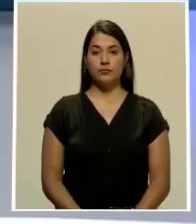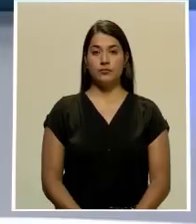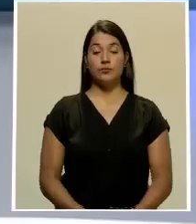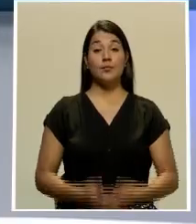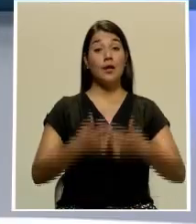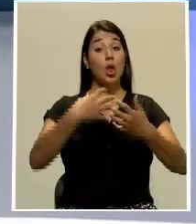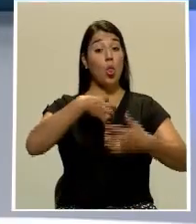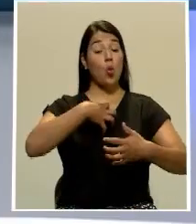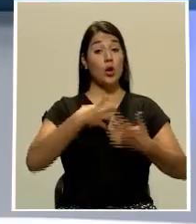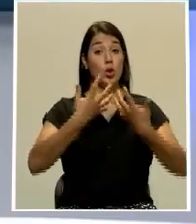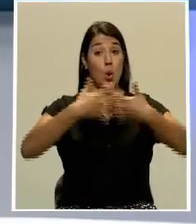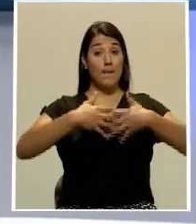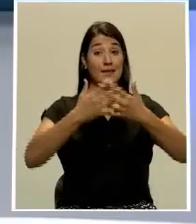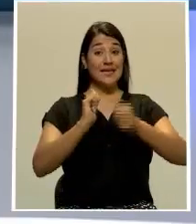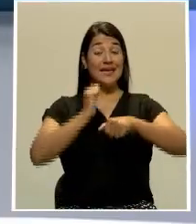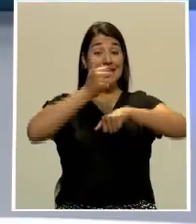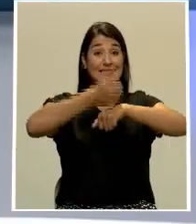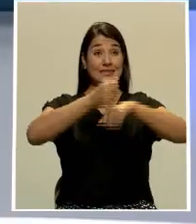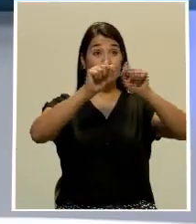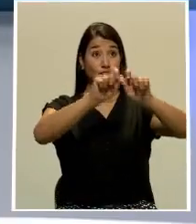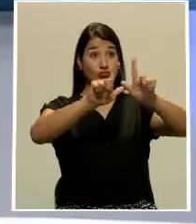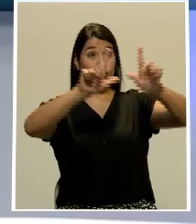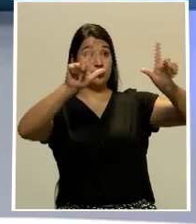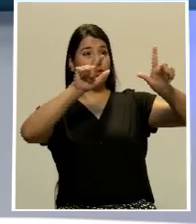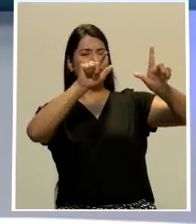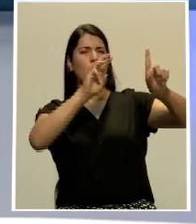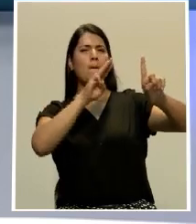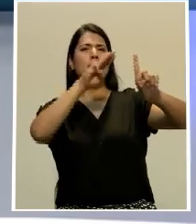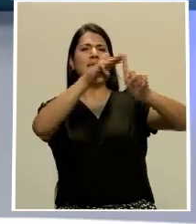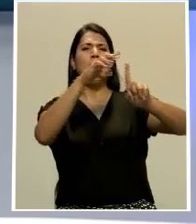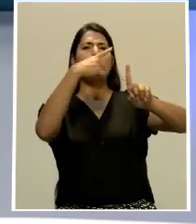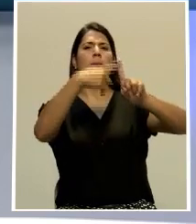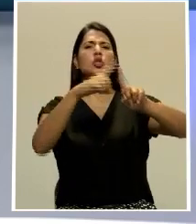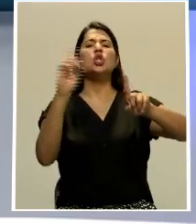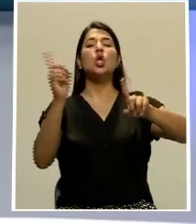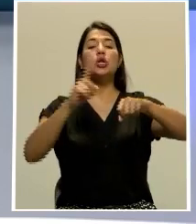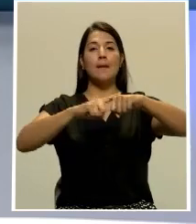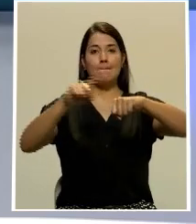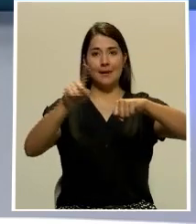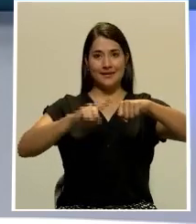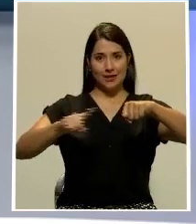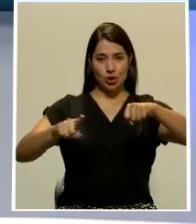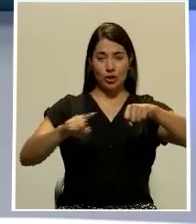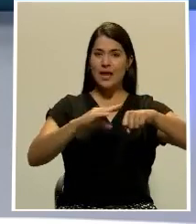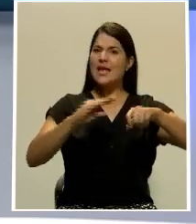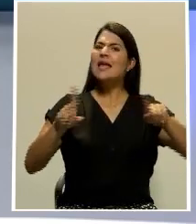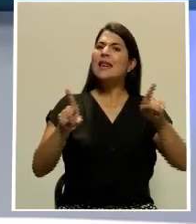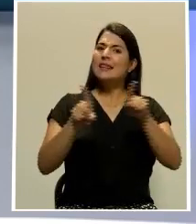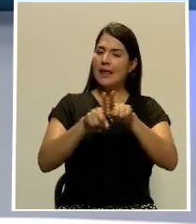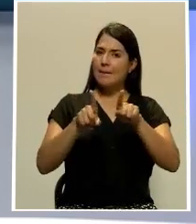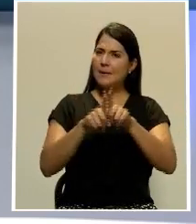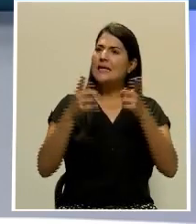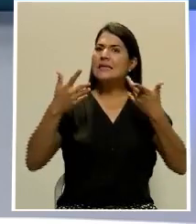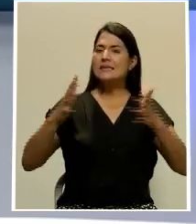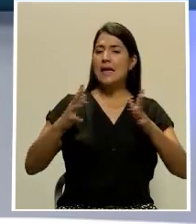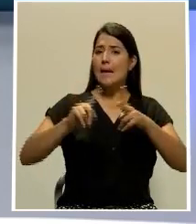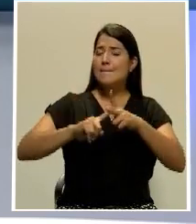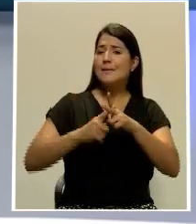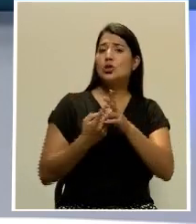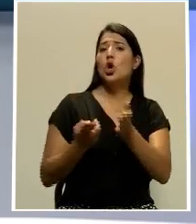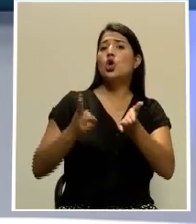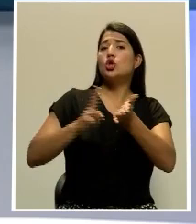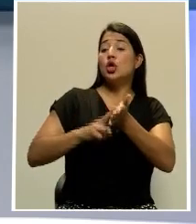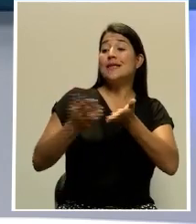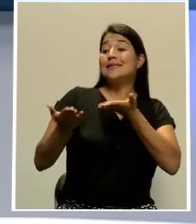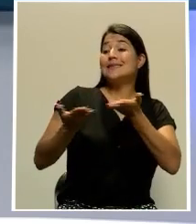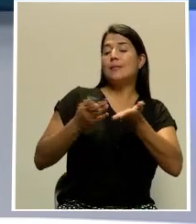Empresarios colocan vallas con mensajes positivos en Pérez Celedón y además ya se dio la concesión de servicios no